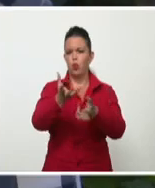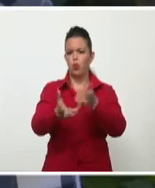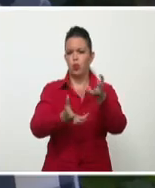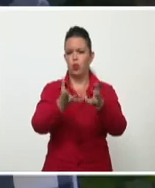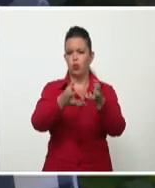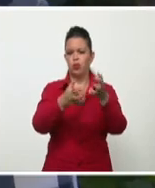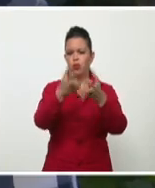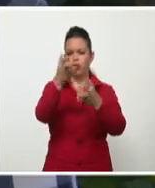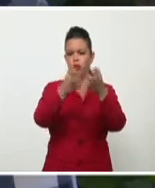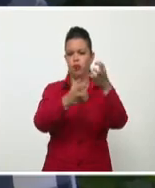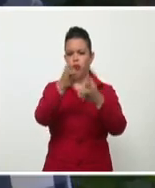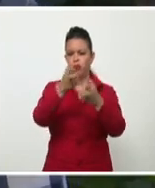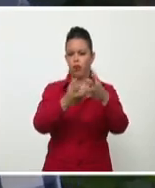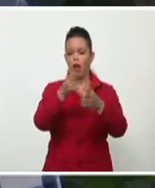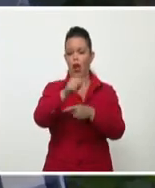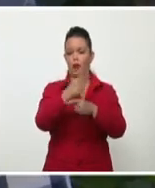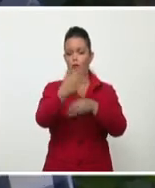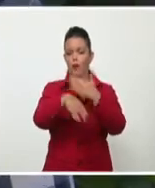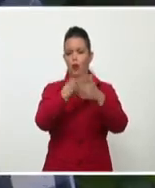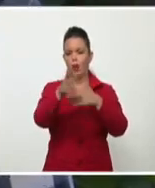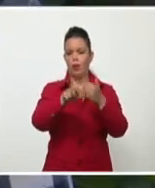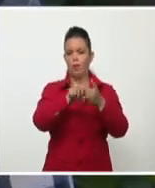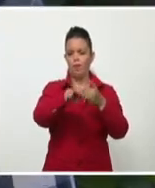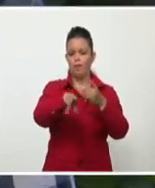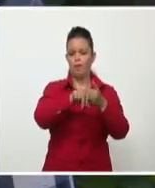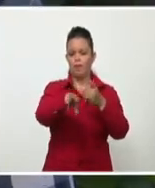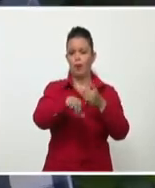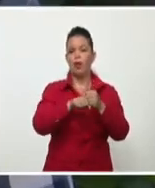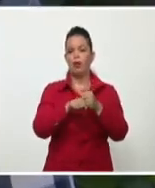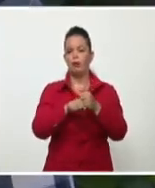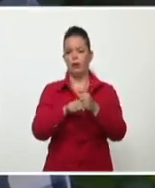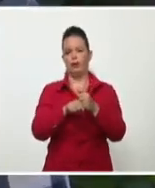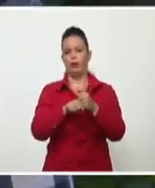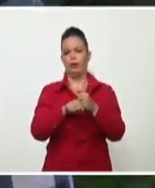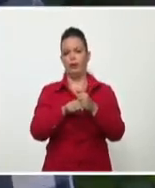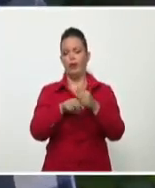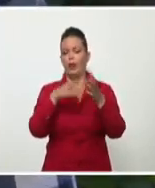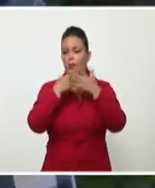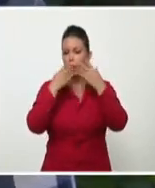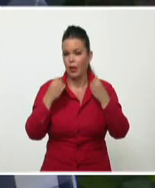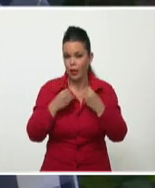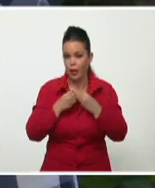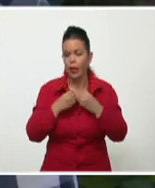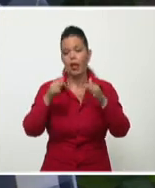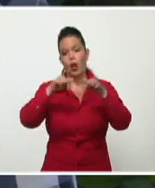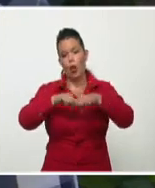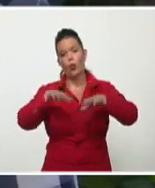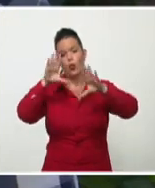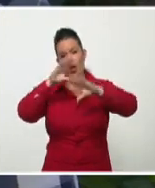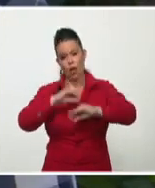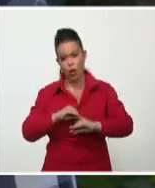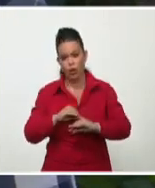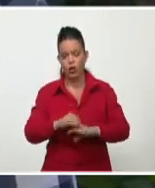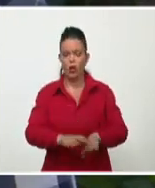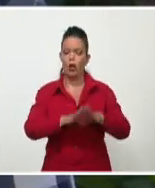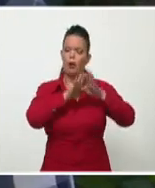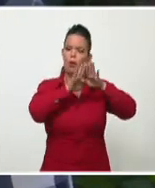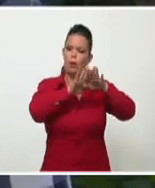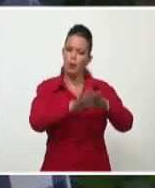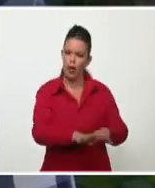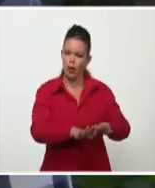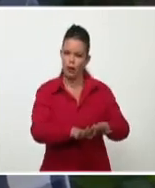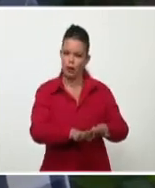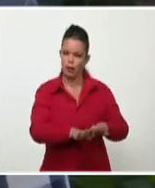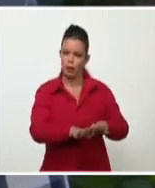salidero y hemos decidido en la noche de hoy sacar para hacer estas